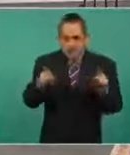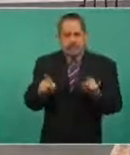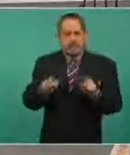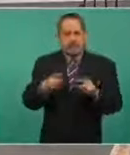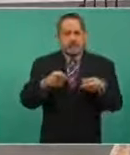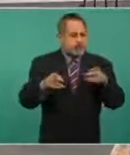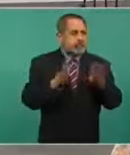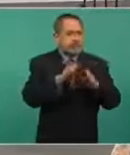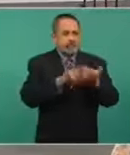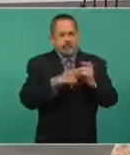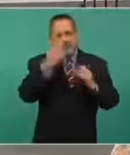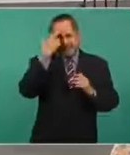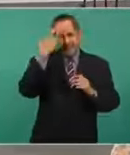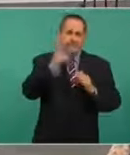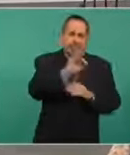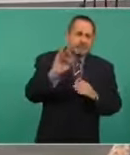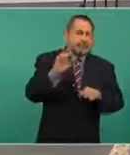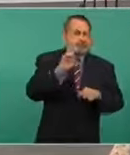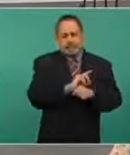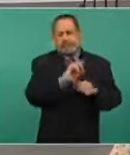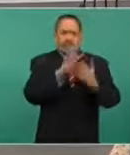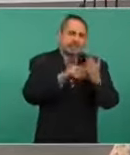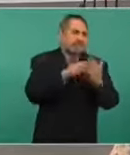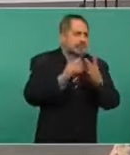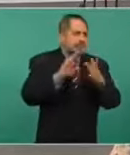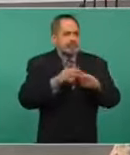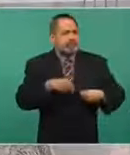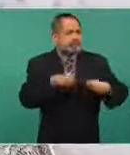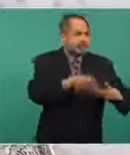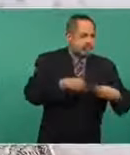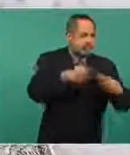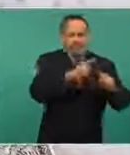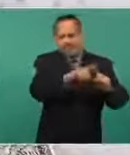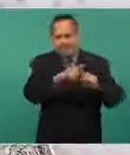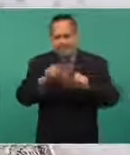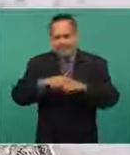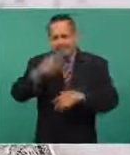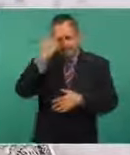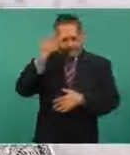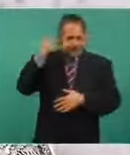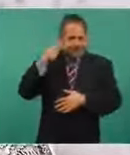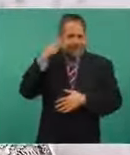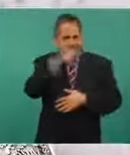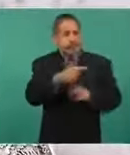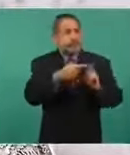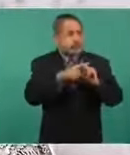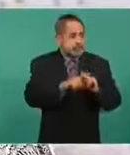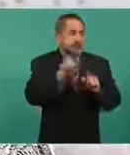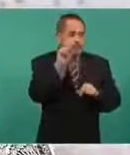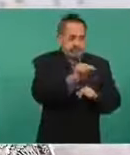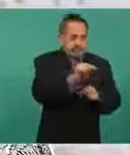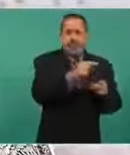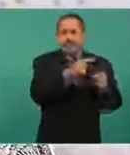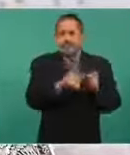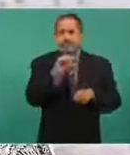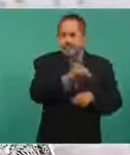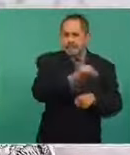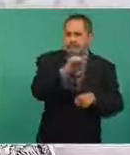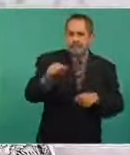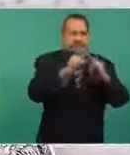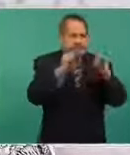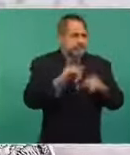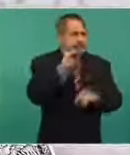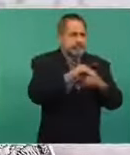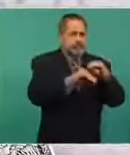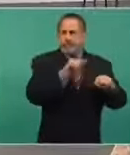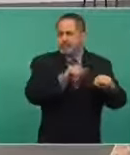adultos hemos procedido en el territorio, hemos ido disponiendo las unidades temporales de vacunación, los puestos de vacunación que se desplazan